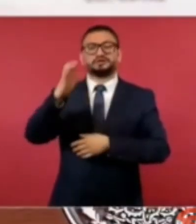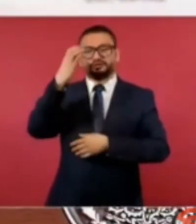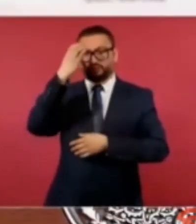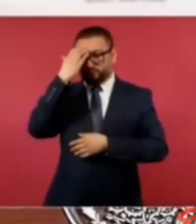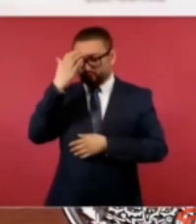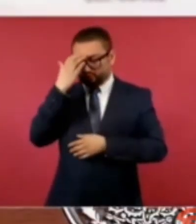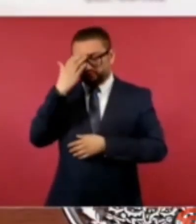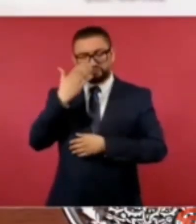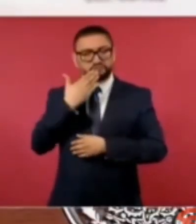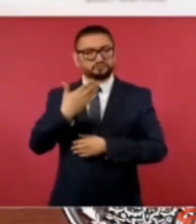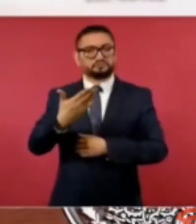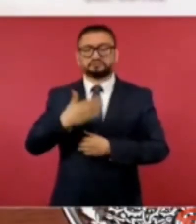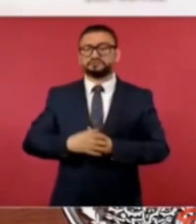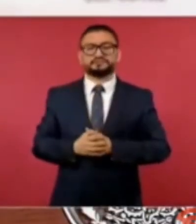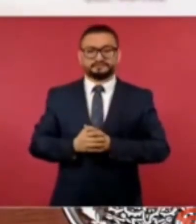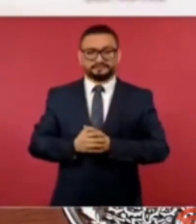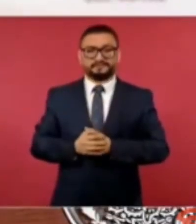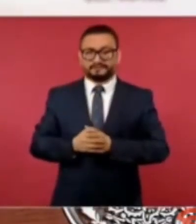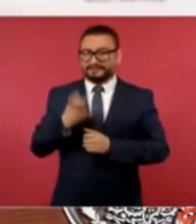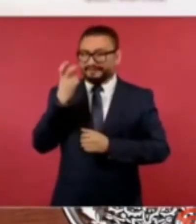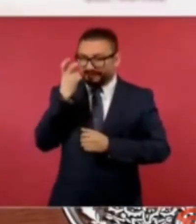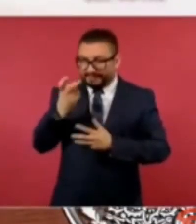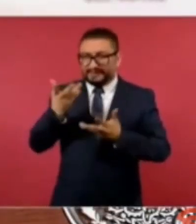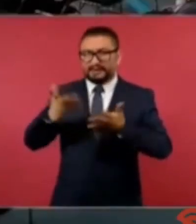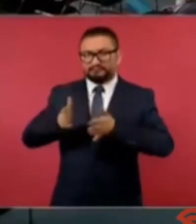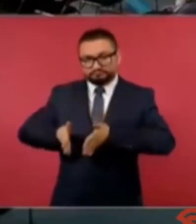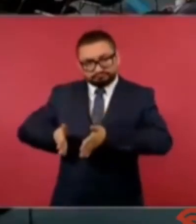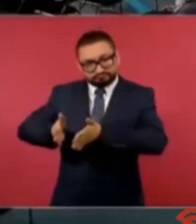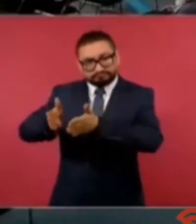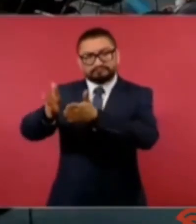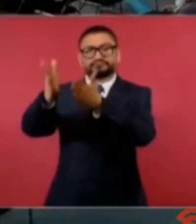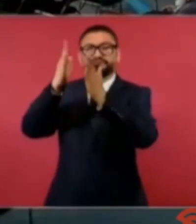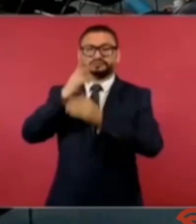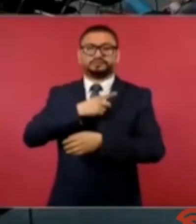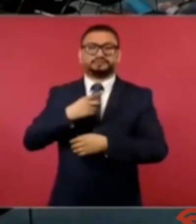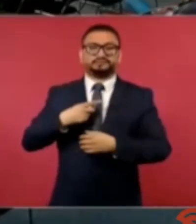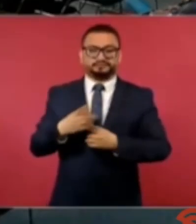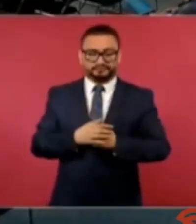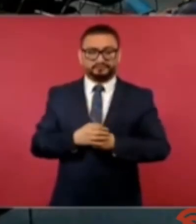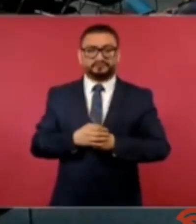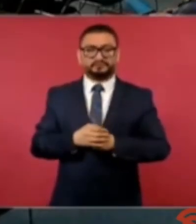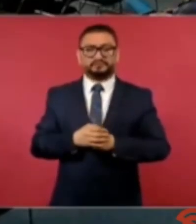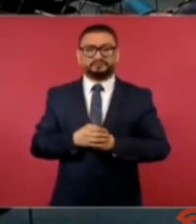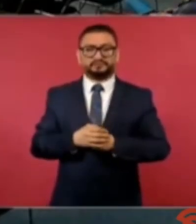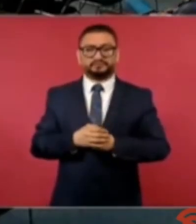y es el camino a seguir estamos